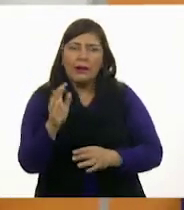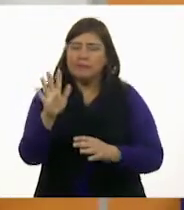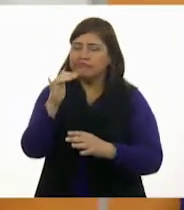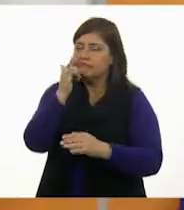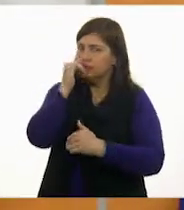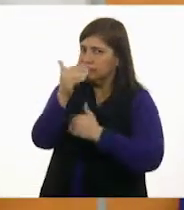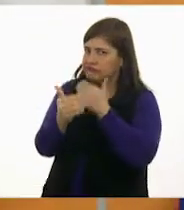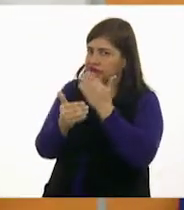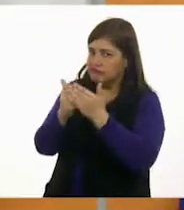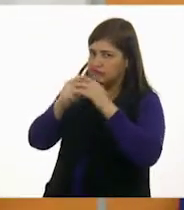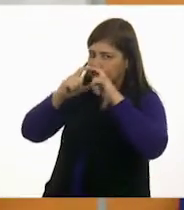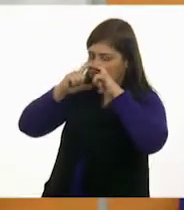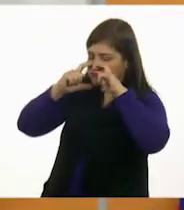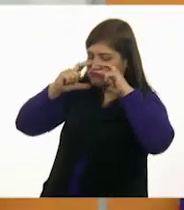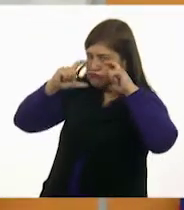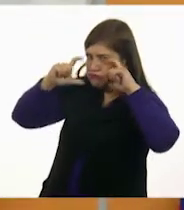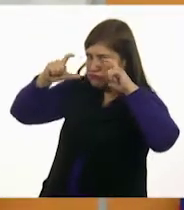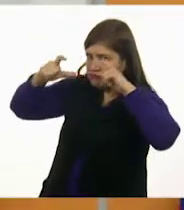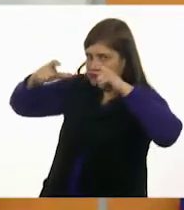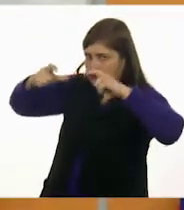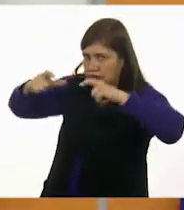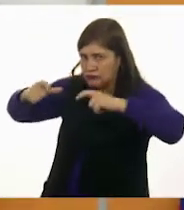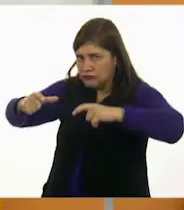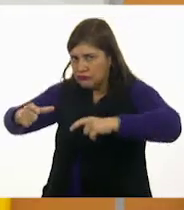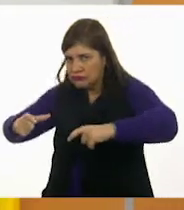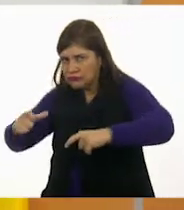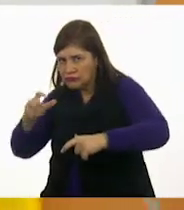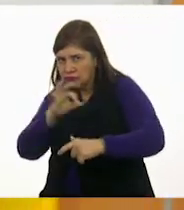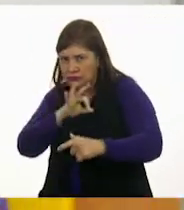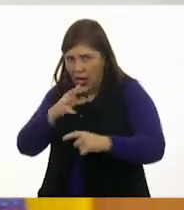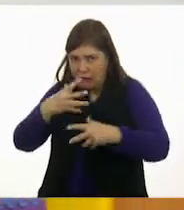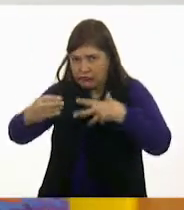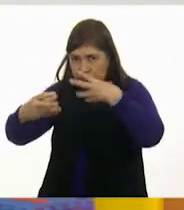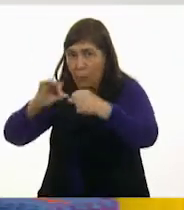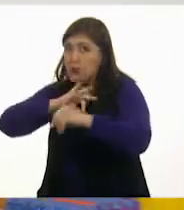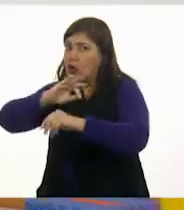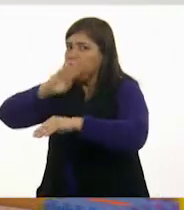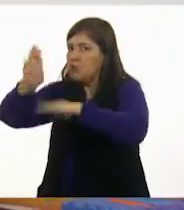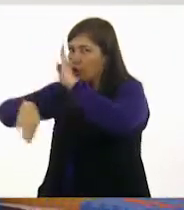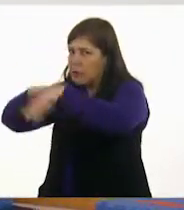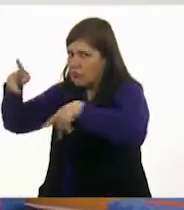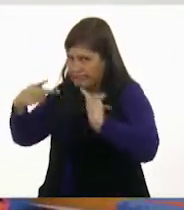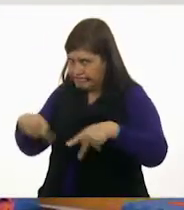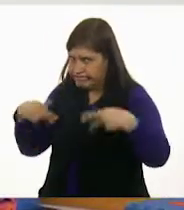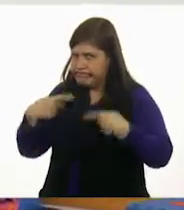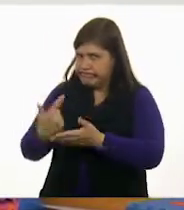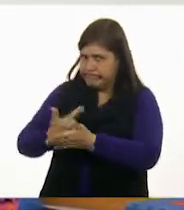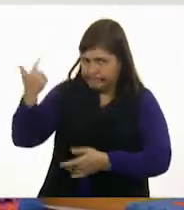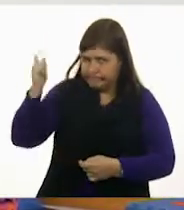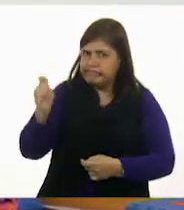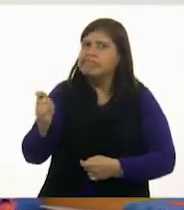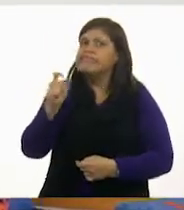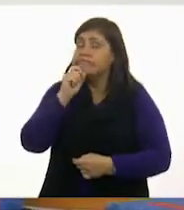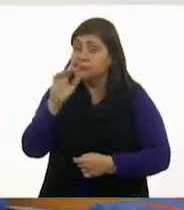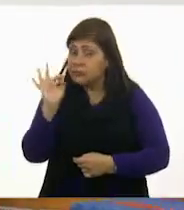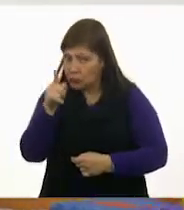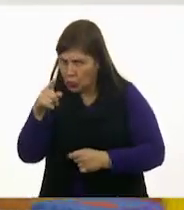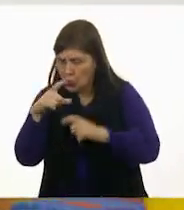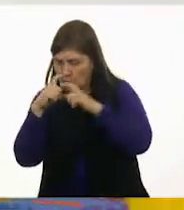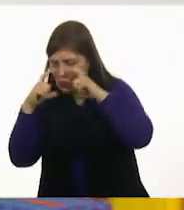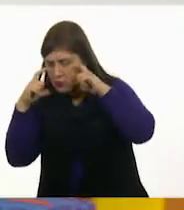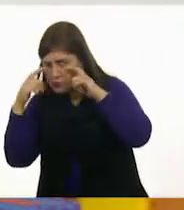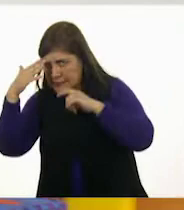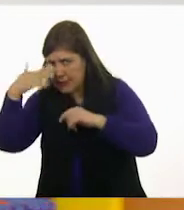este tapabocas, que es un arma letal, también contra los virus. ¿También? También. Si lo sabes usar,